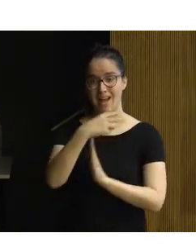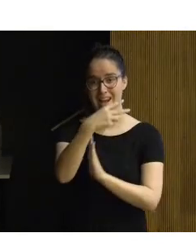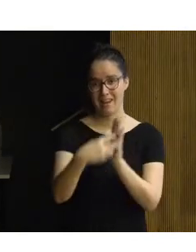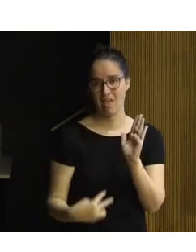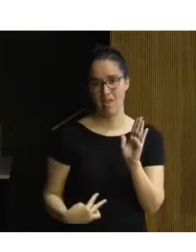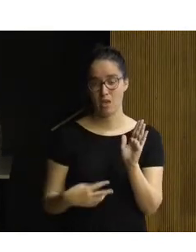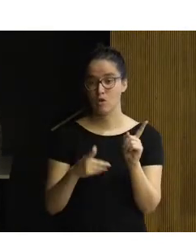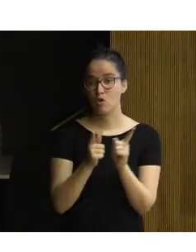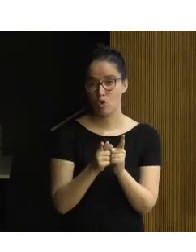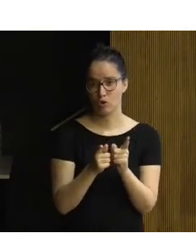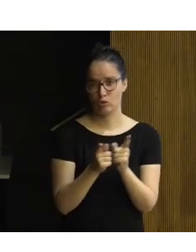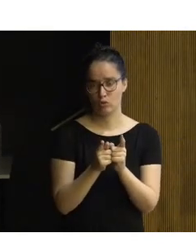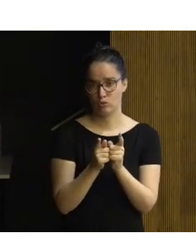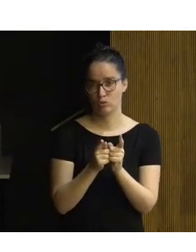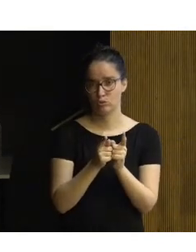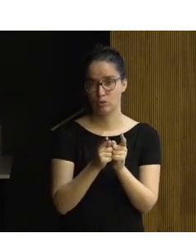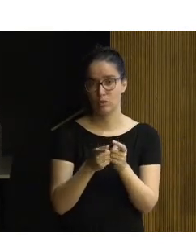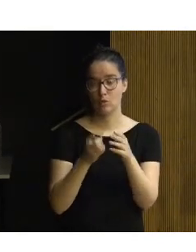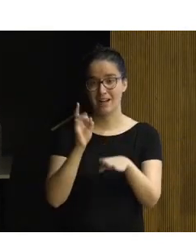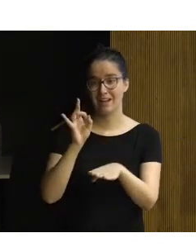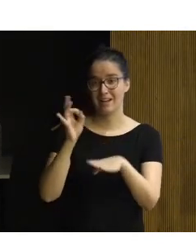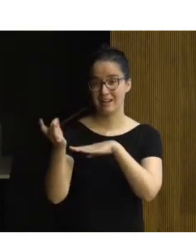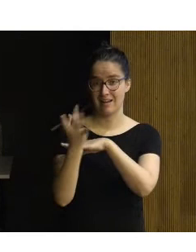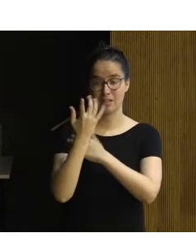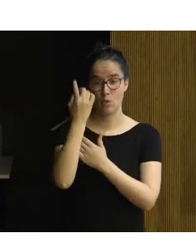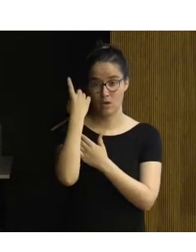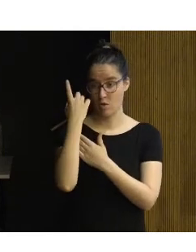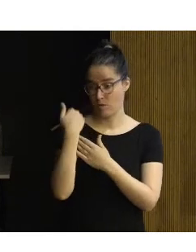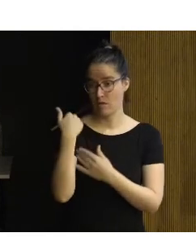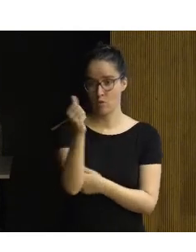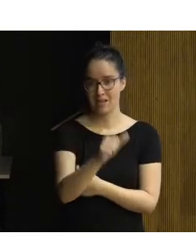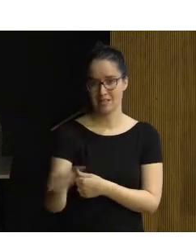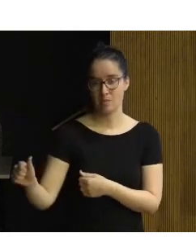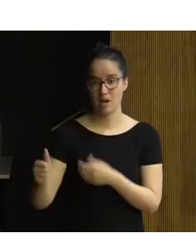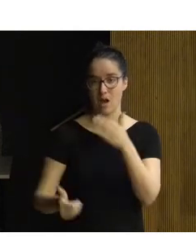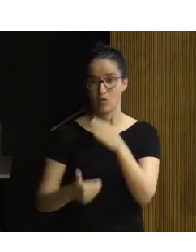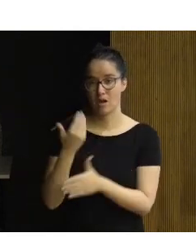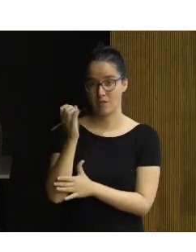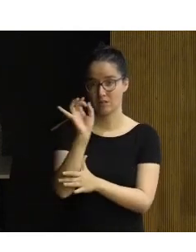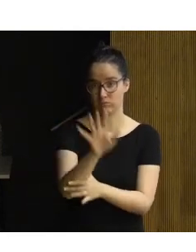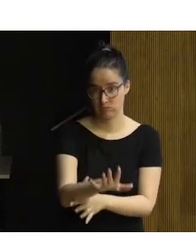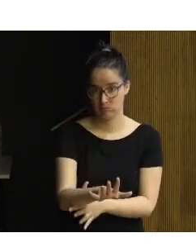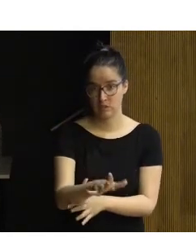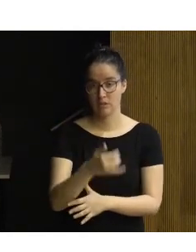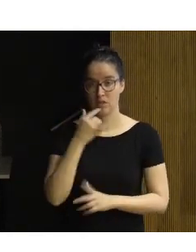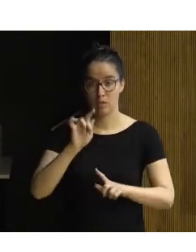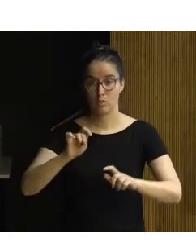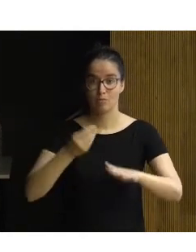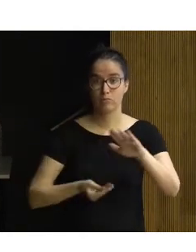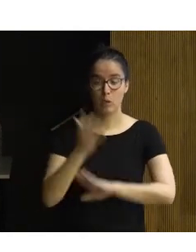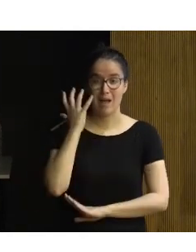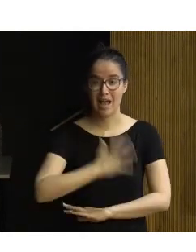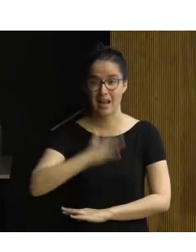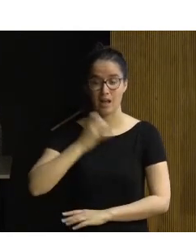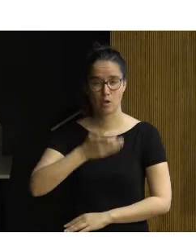trocito de una carta que ha mandado una alumna mía hace una semana a una revista. Dice, soy natural de Alcalá de Henares